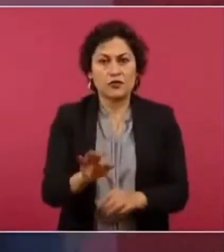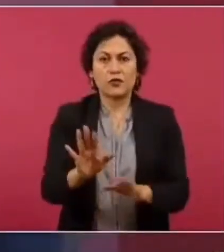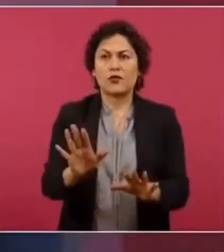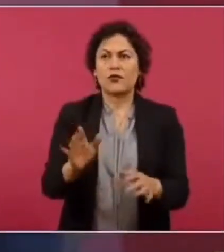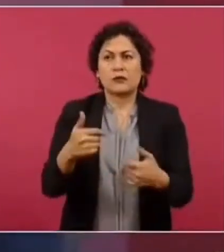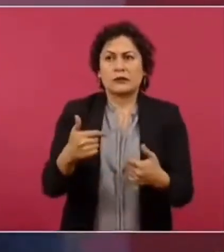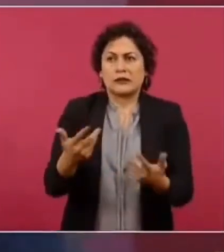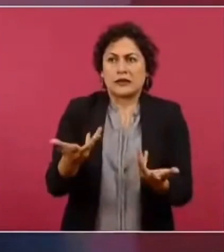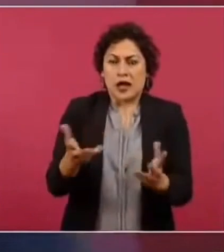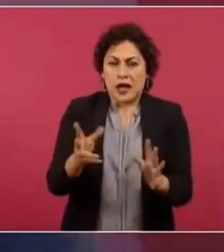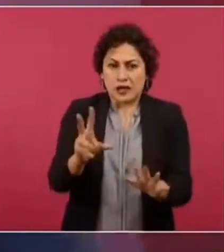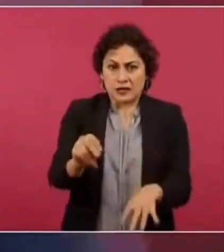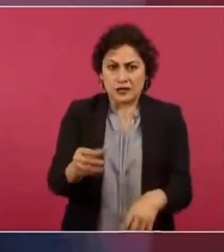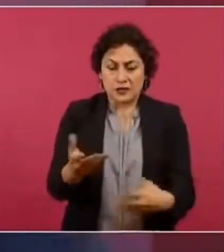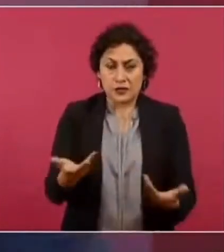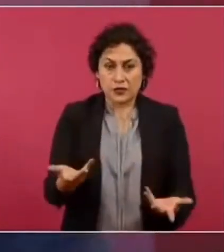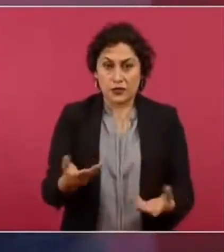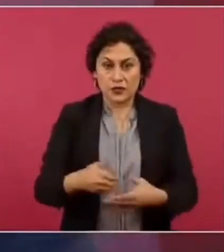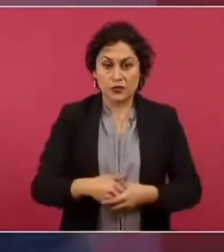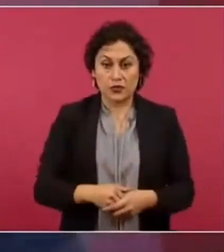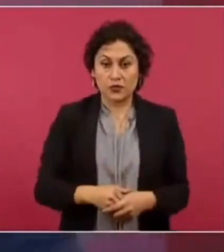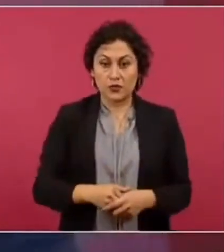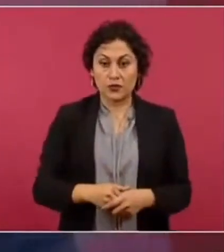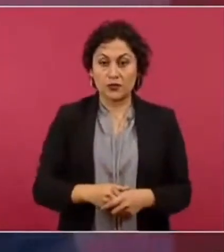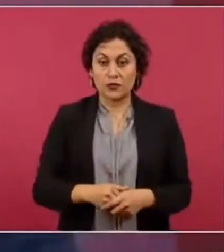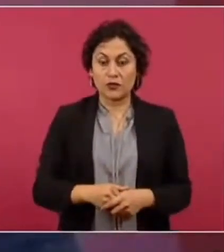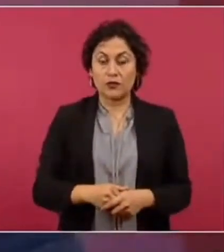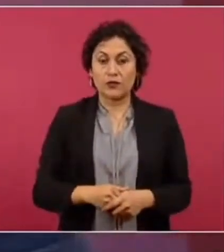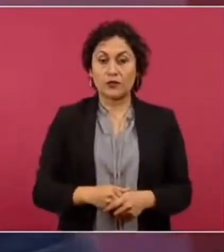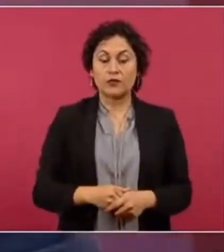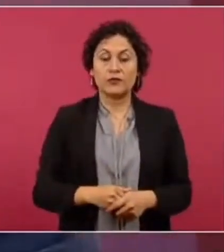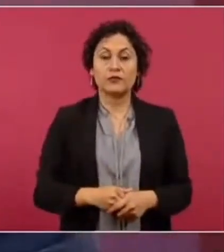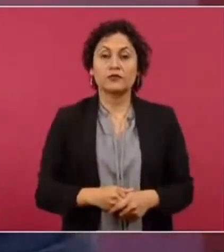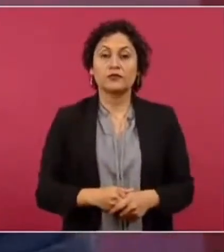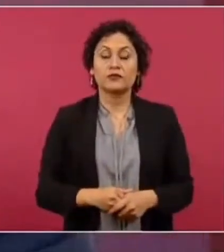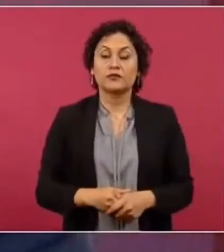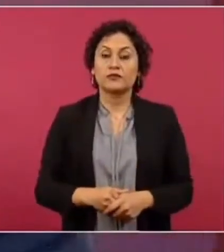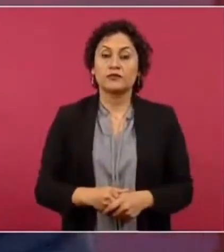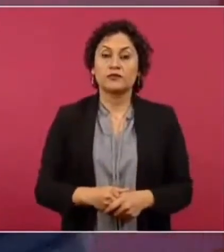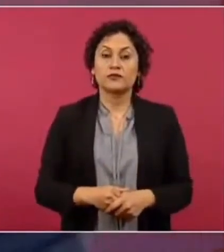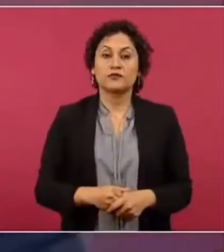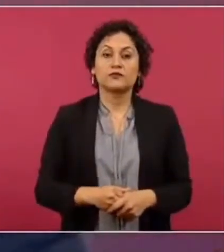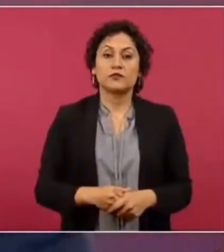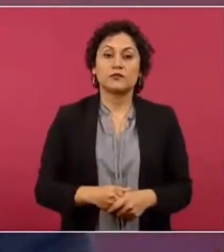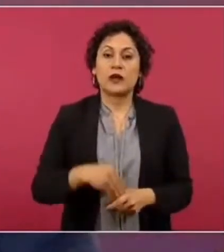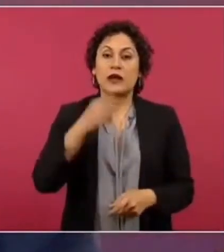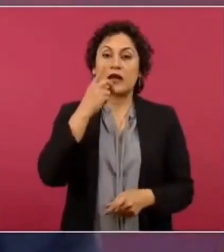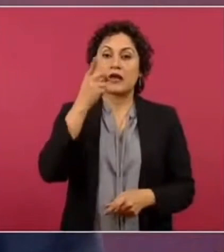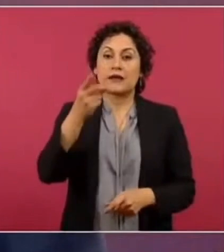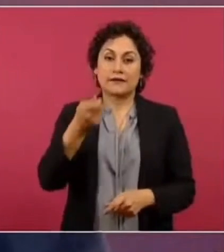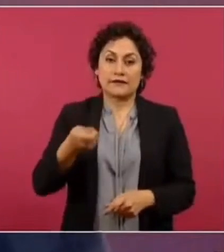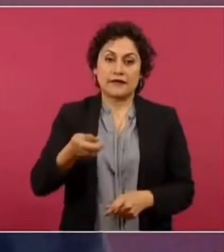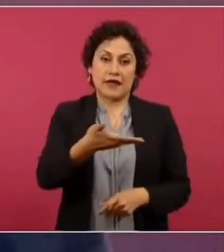Y le llama por su apodo